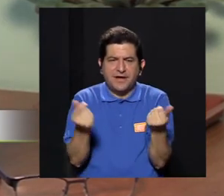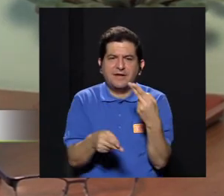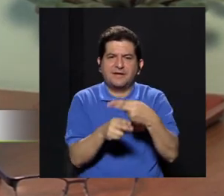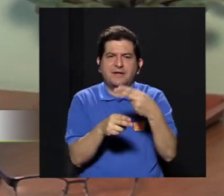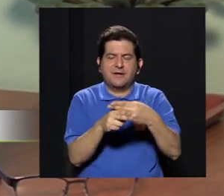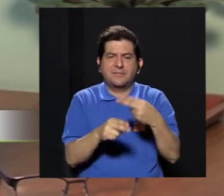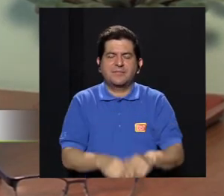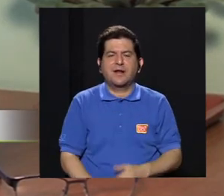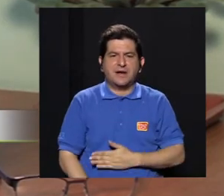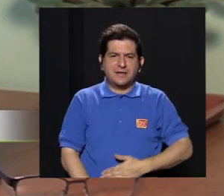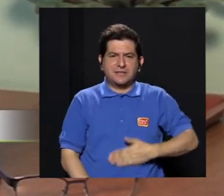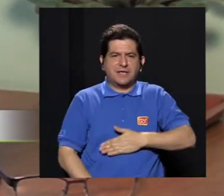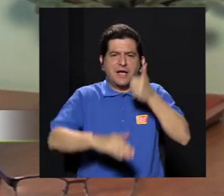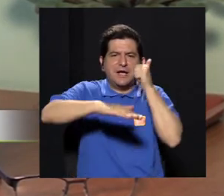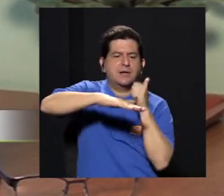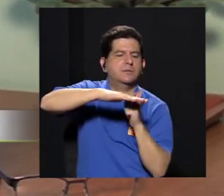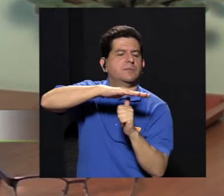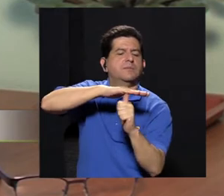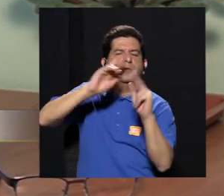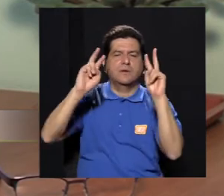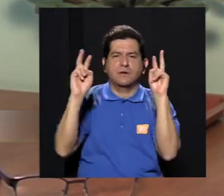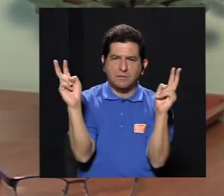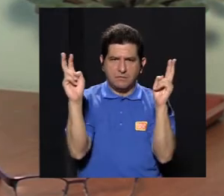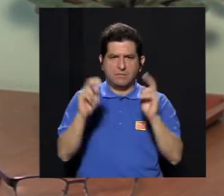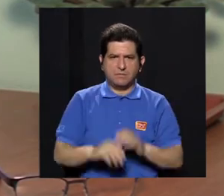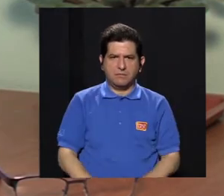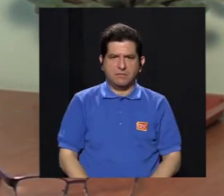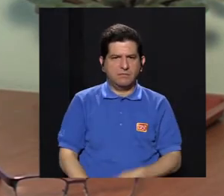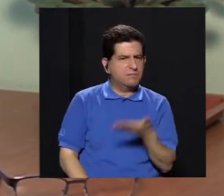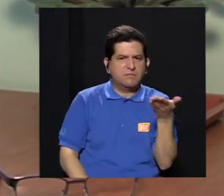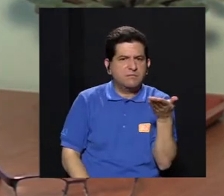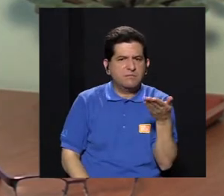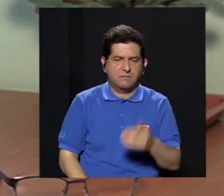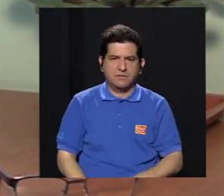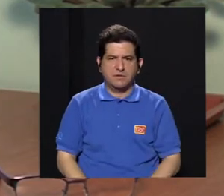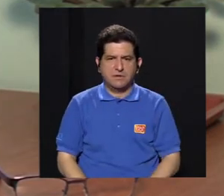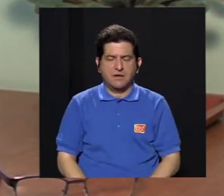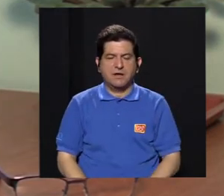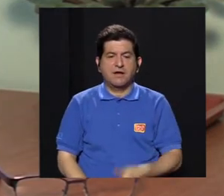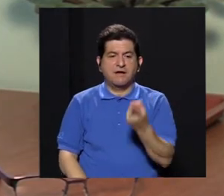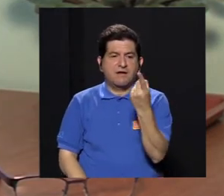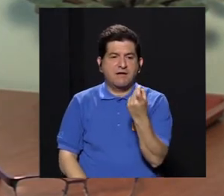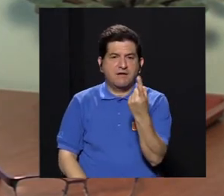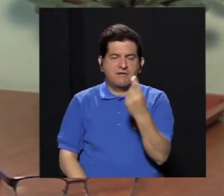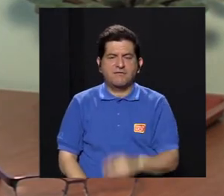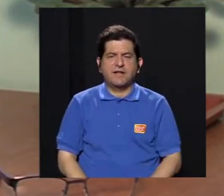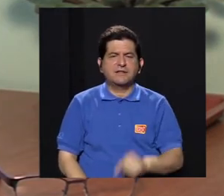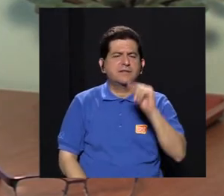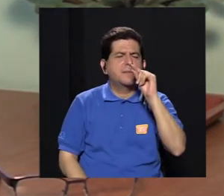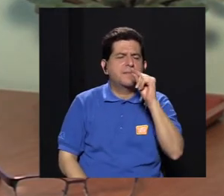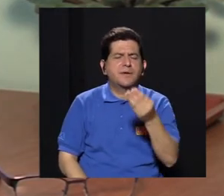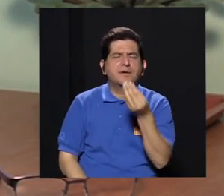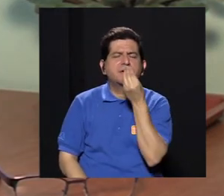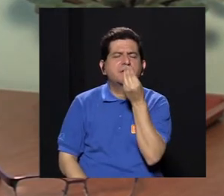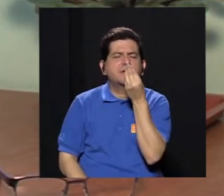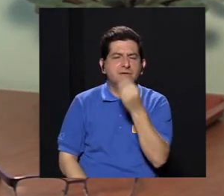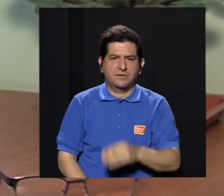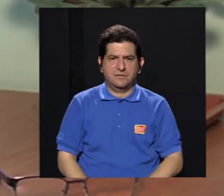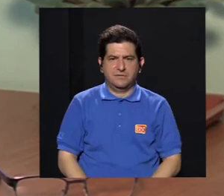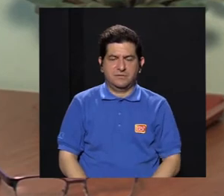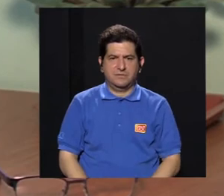de resolver lo que se ha llamado el hambre oculta, que es la consecuencia de falta de